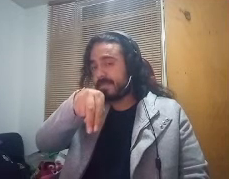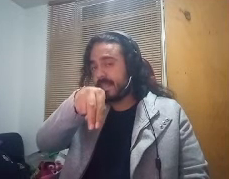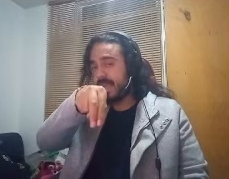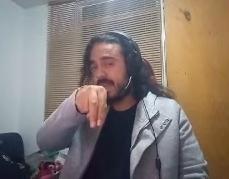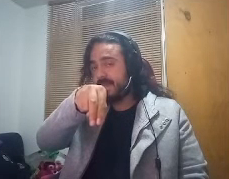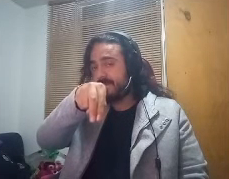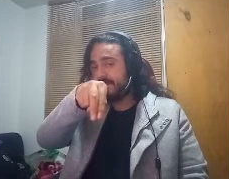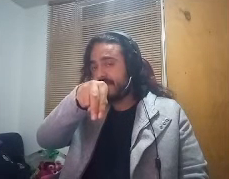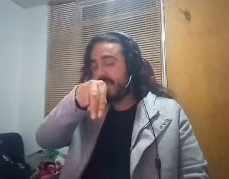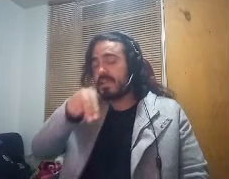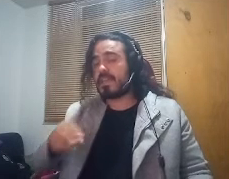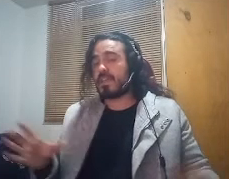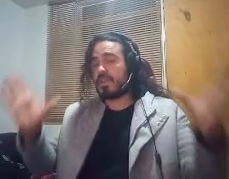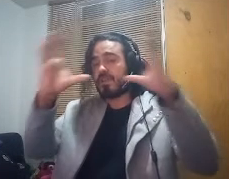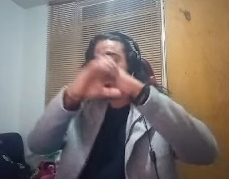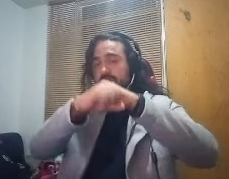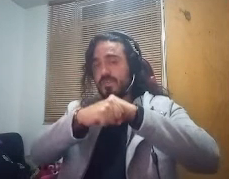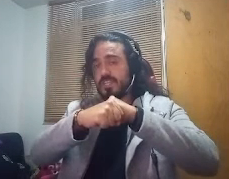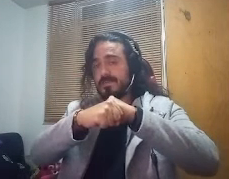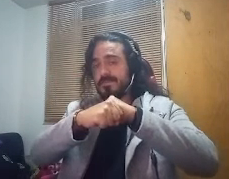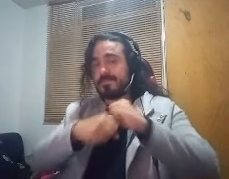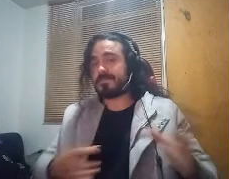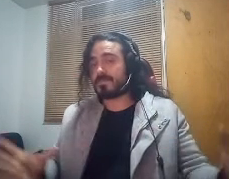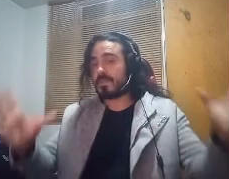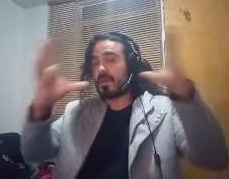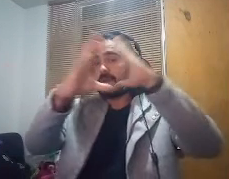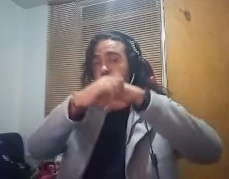n de noche